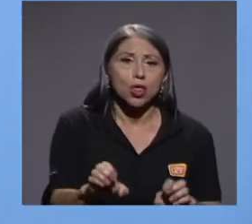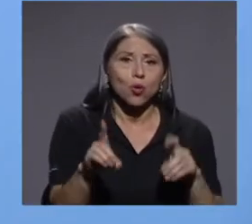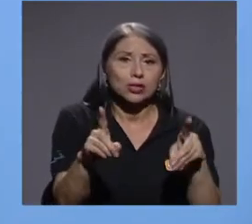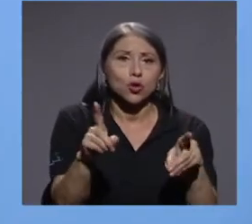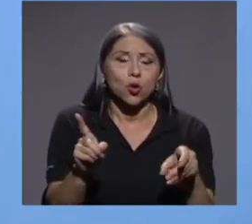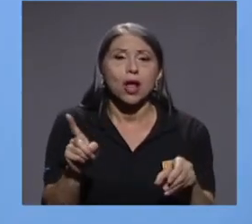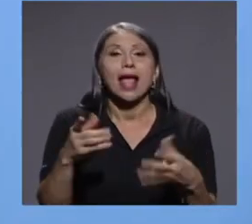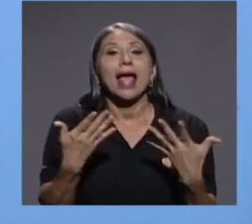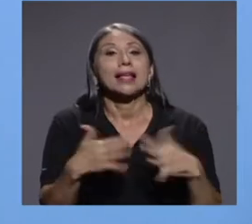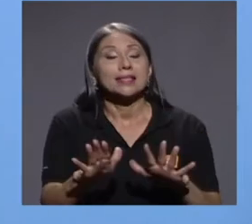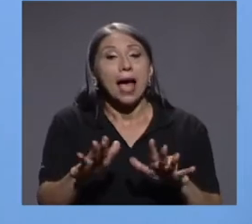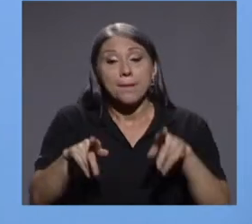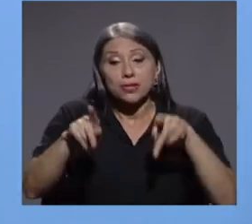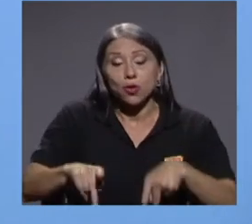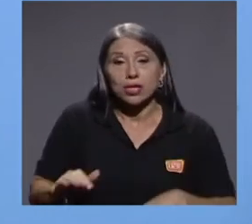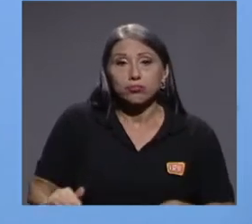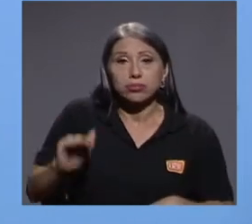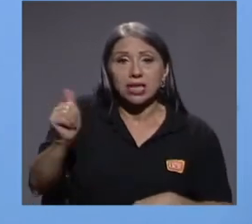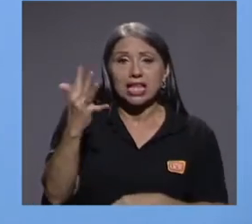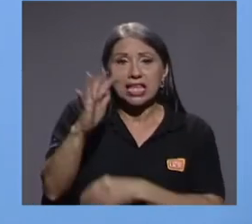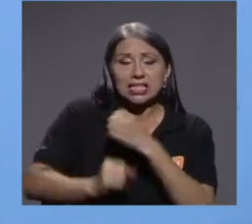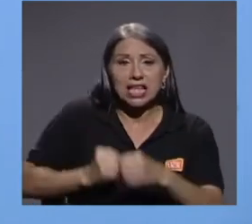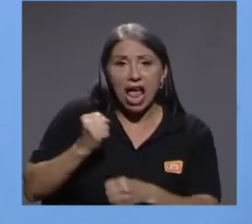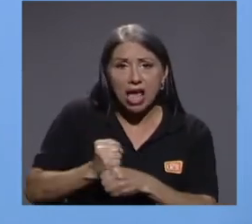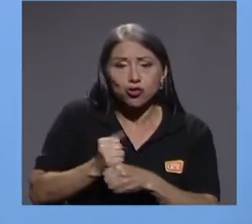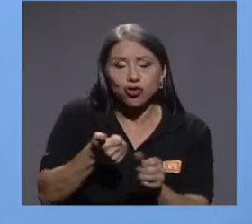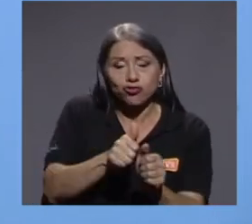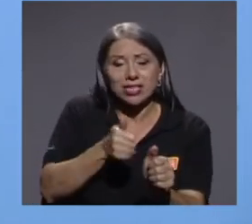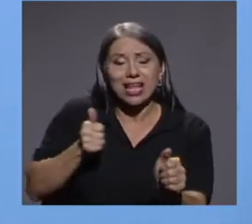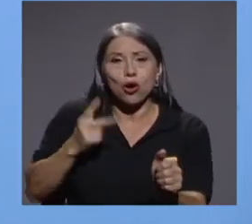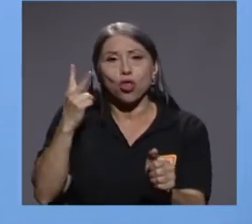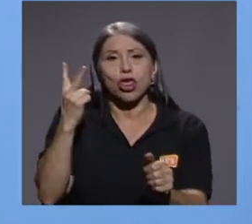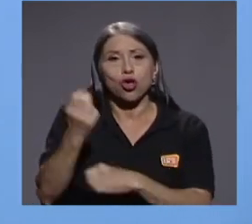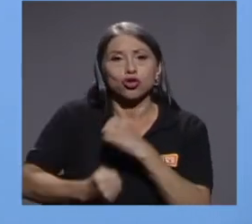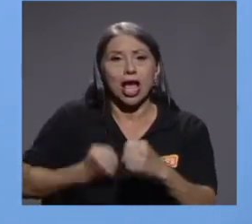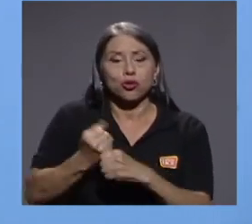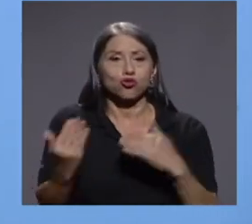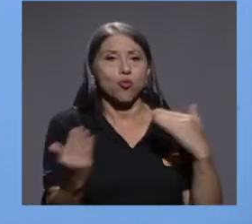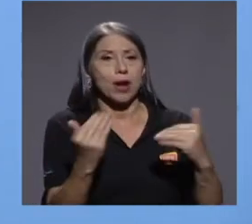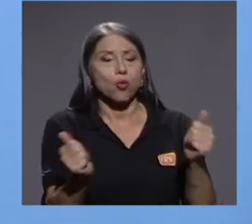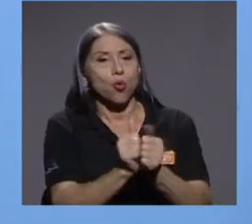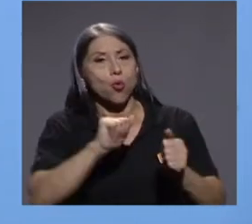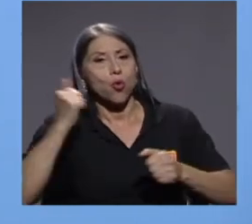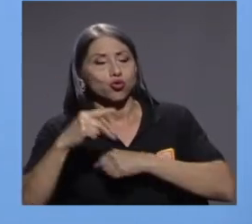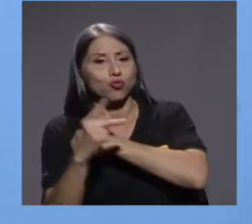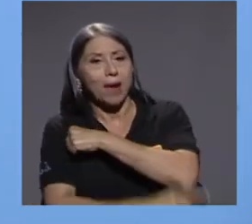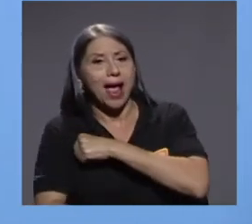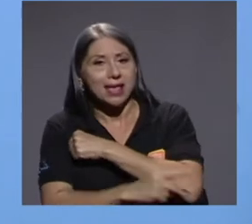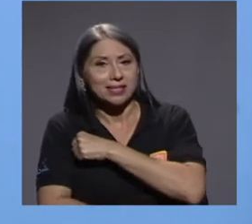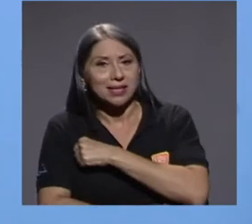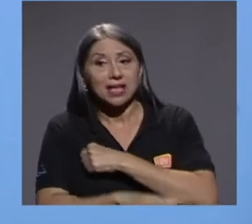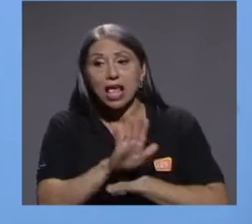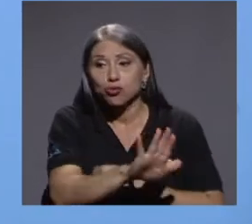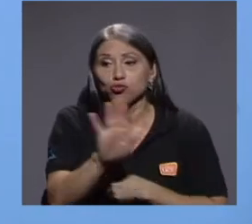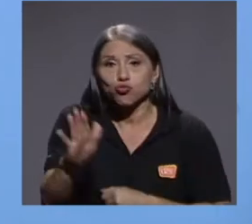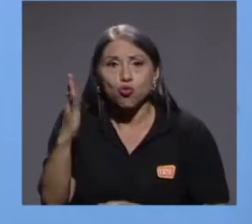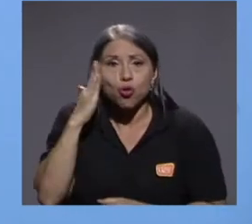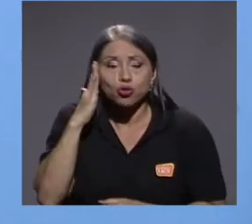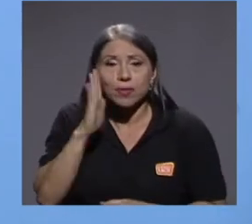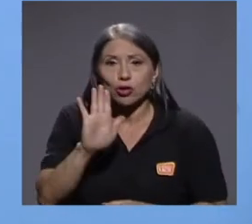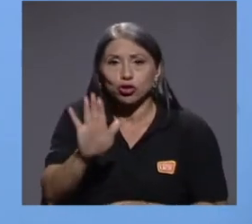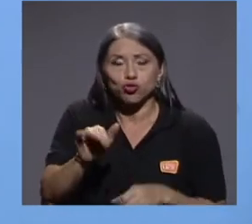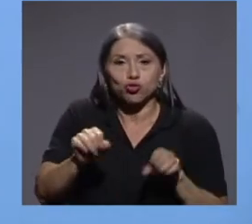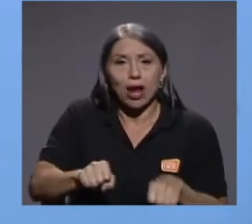los 15 años ya mostramos un rezago de dos años con respecto al promedio de los otros países en términos de conocimientos y capacidades.